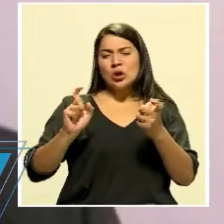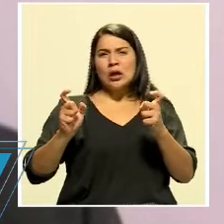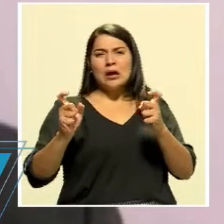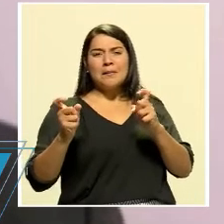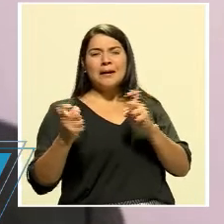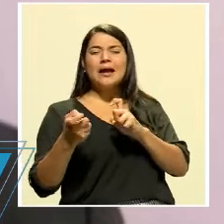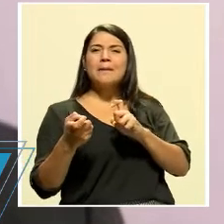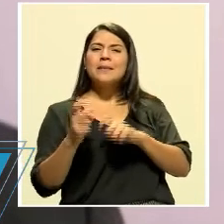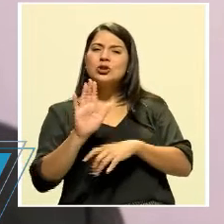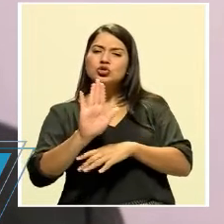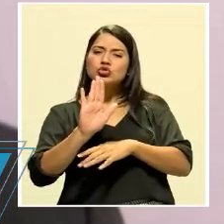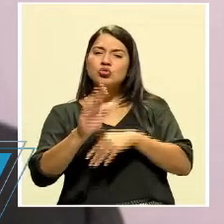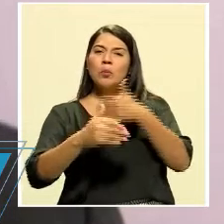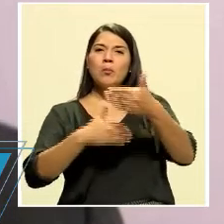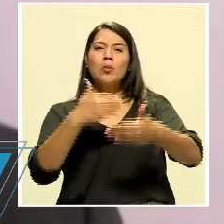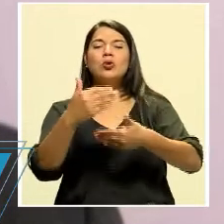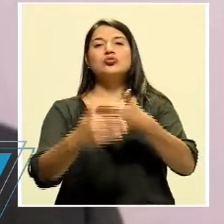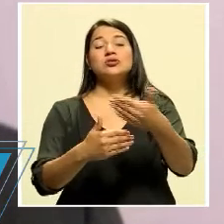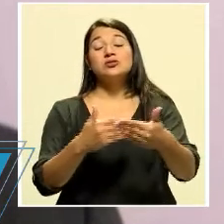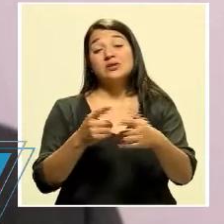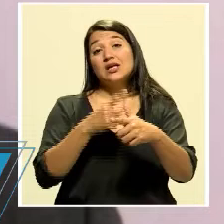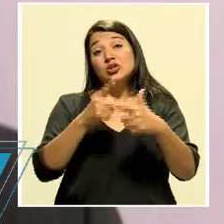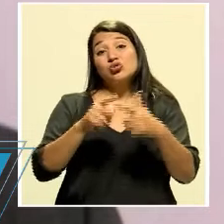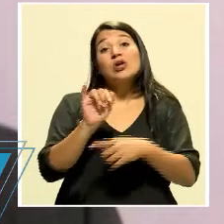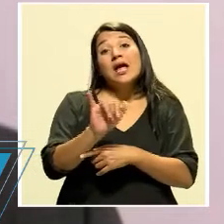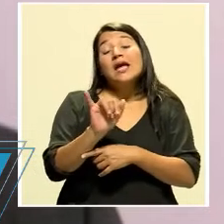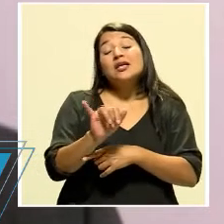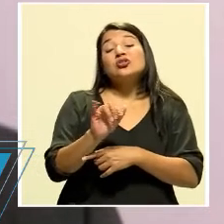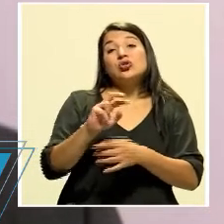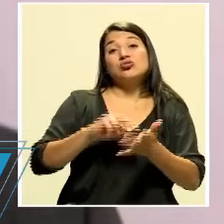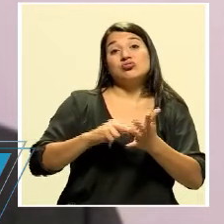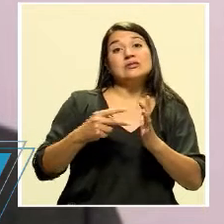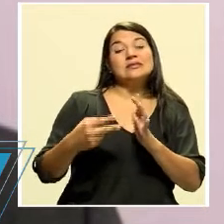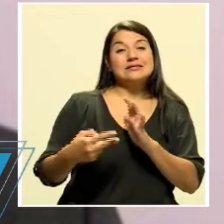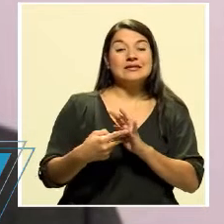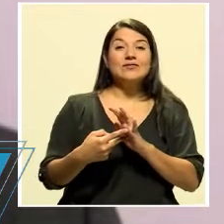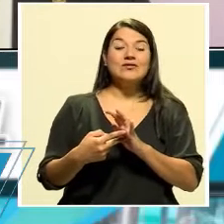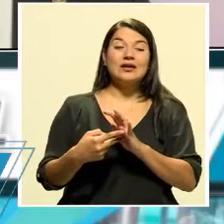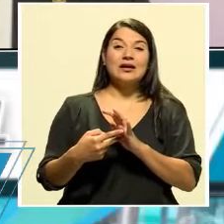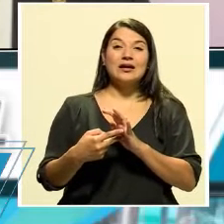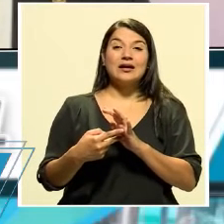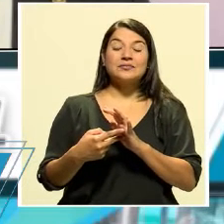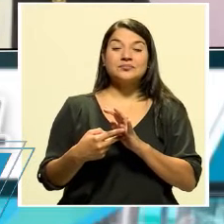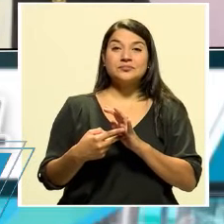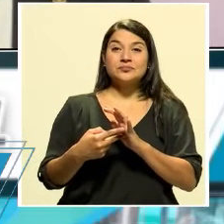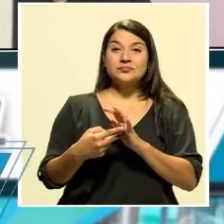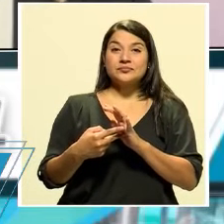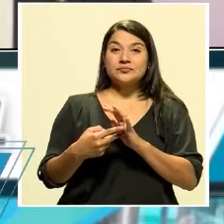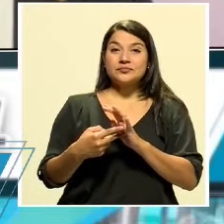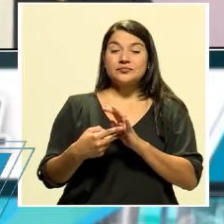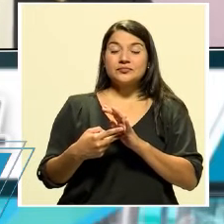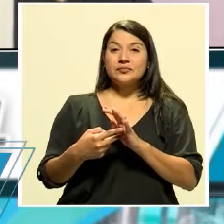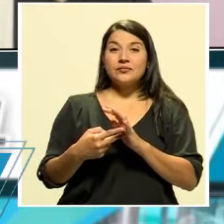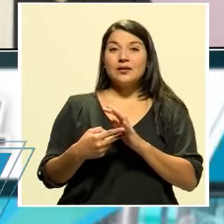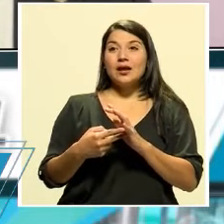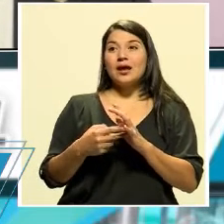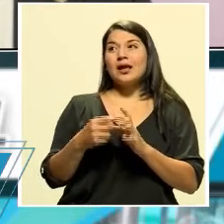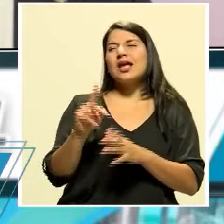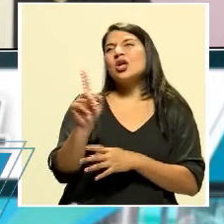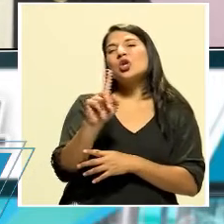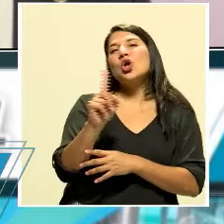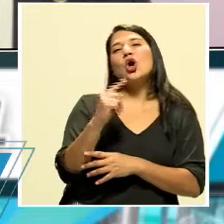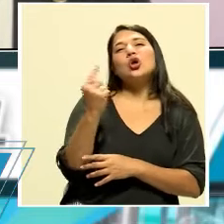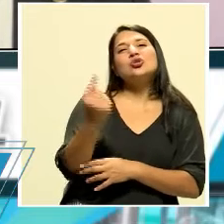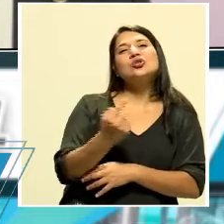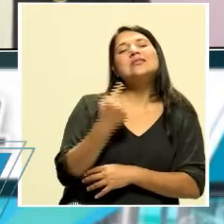su trayecto y eso, pues, involucra el hecho de que no exista siempre